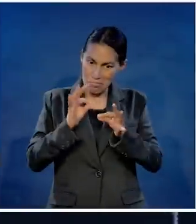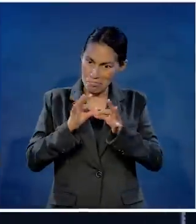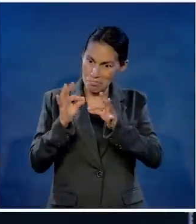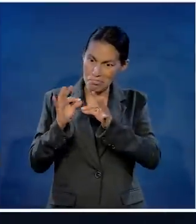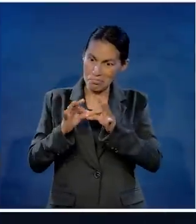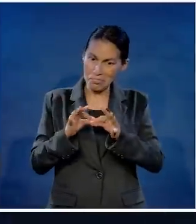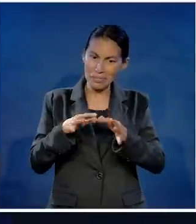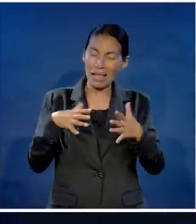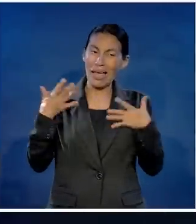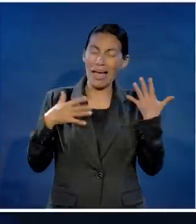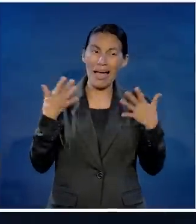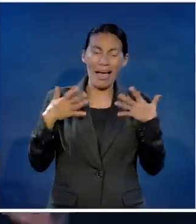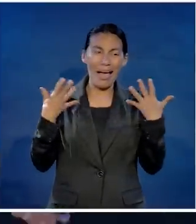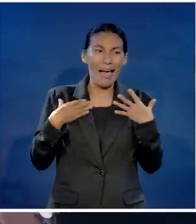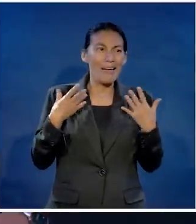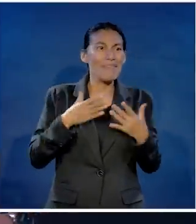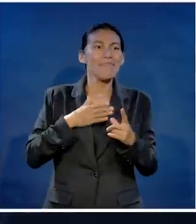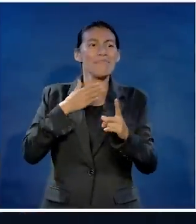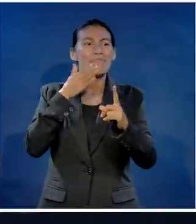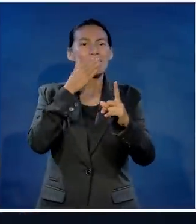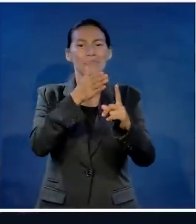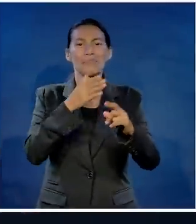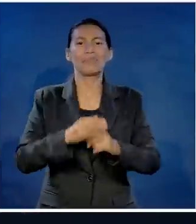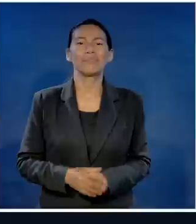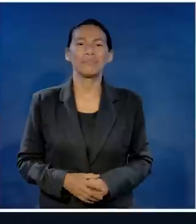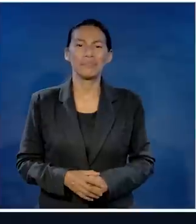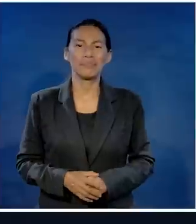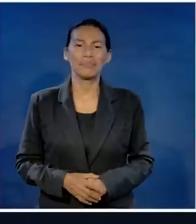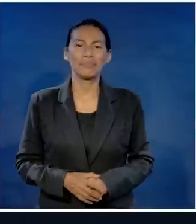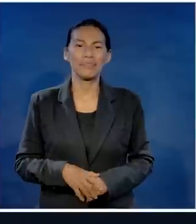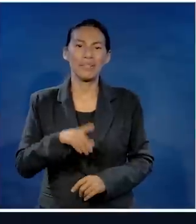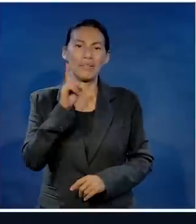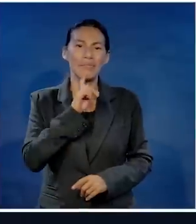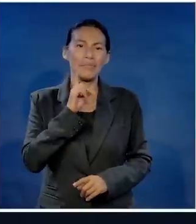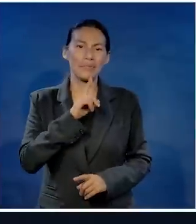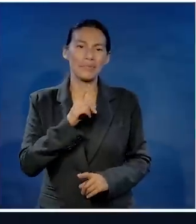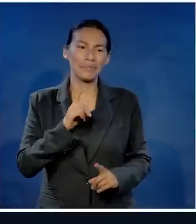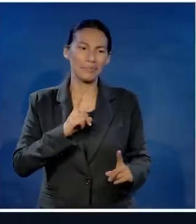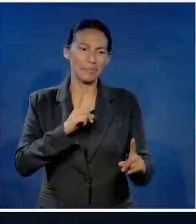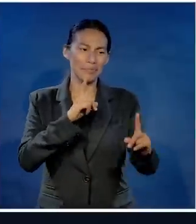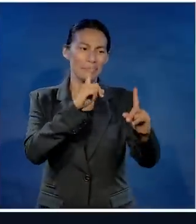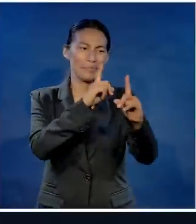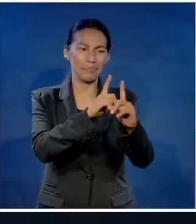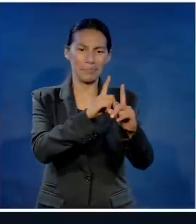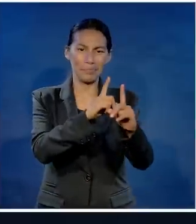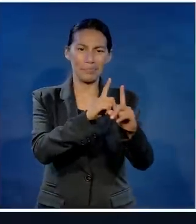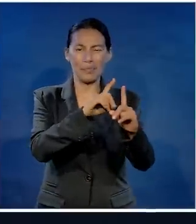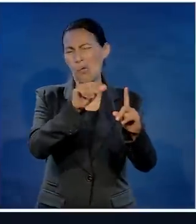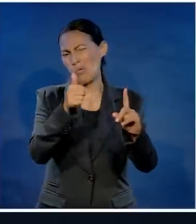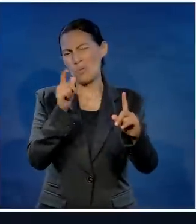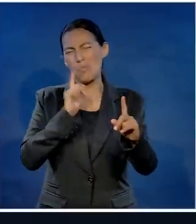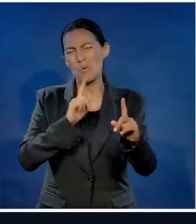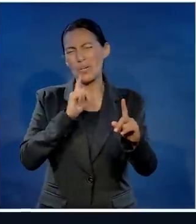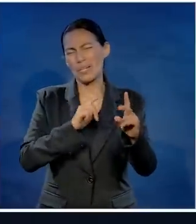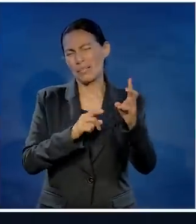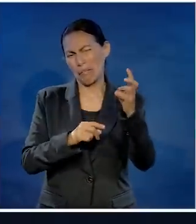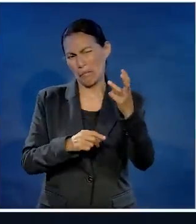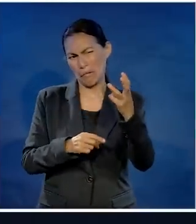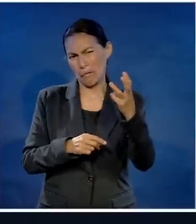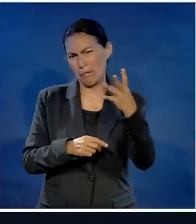me fui emocionado me cambié toda la ropa y por esas casualidades de la vida me encontré con la muchacha